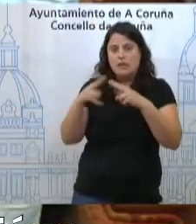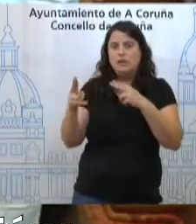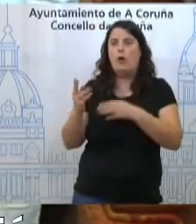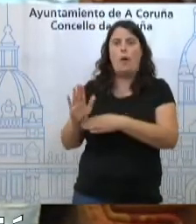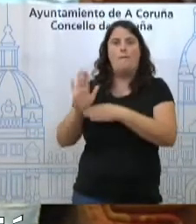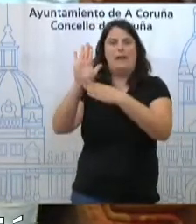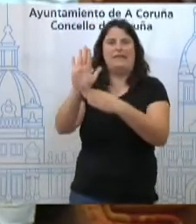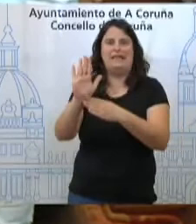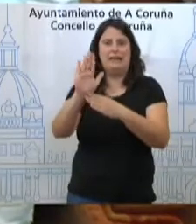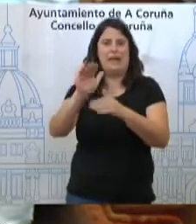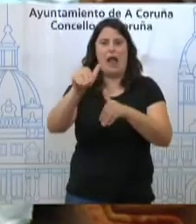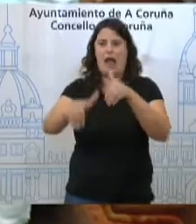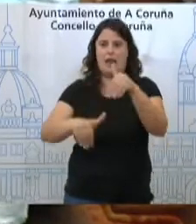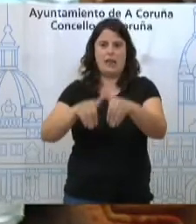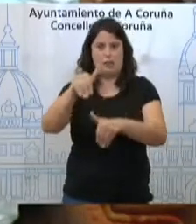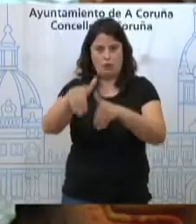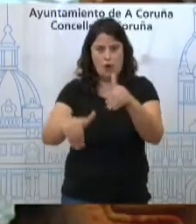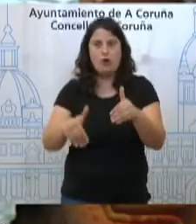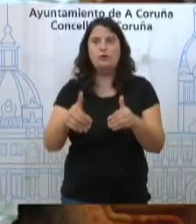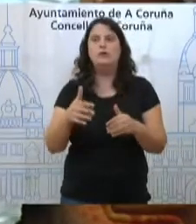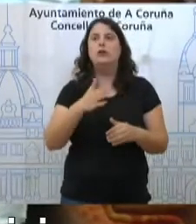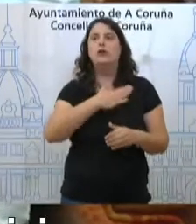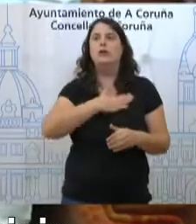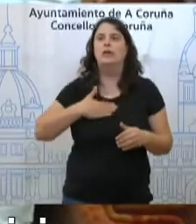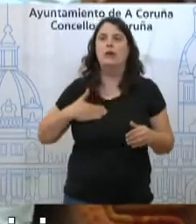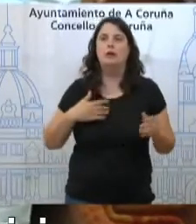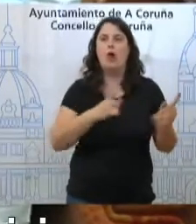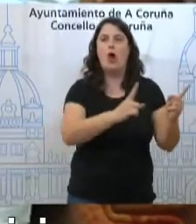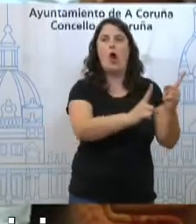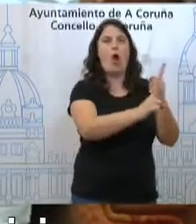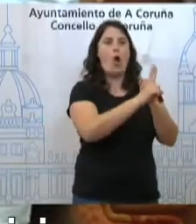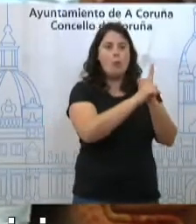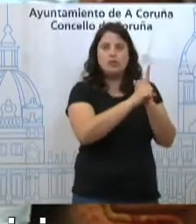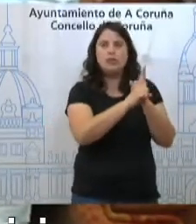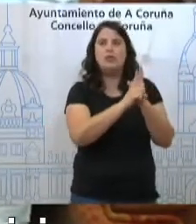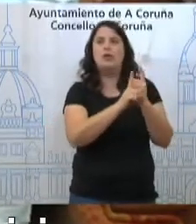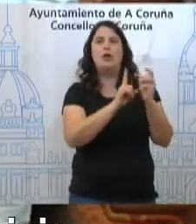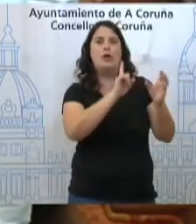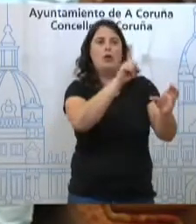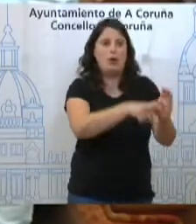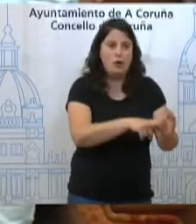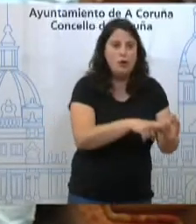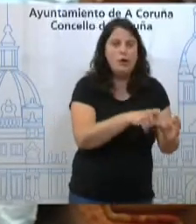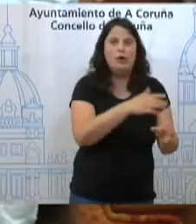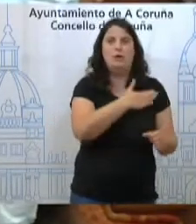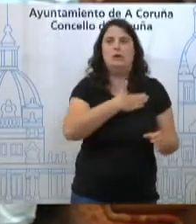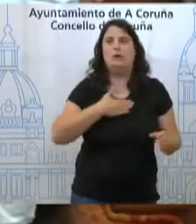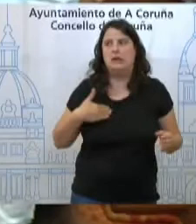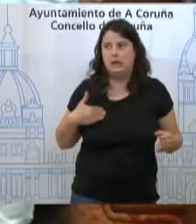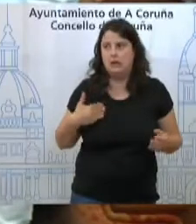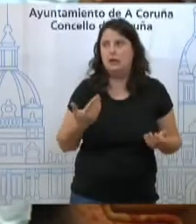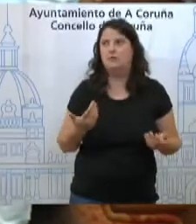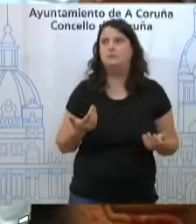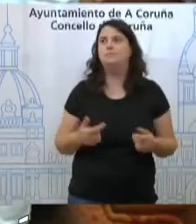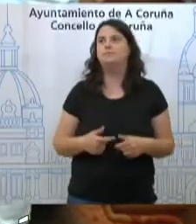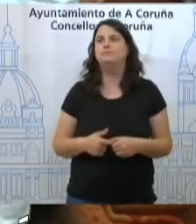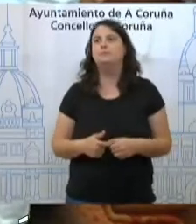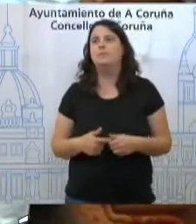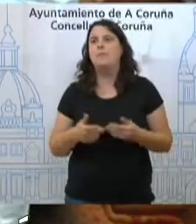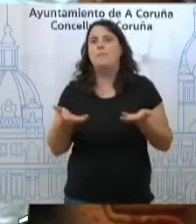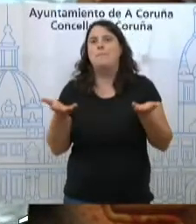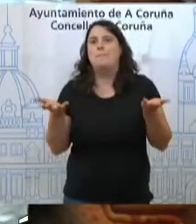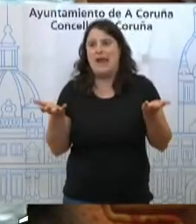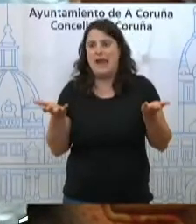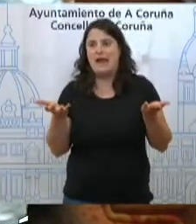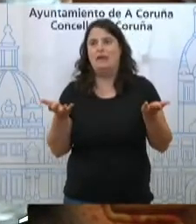elección e se queren dirigir á oposición e a oposición se quere deixar dirigir, pois que os dirijan. Pero